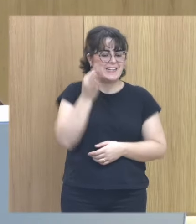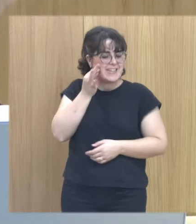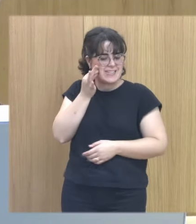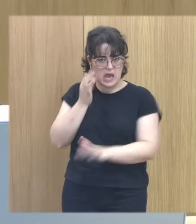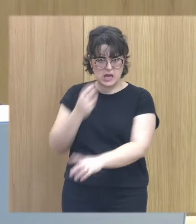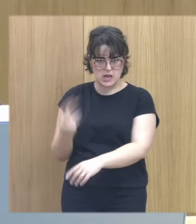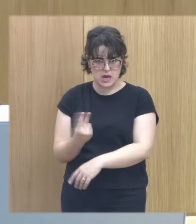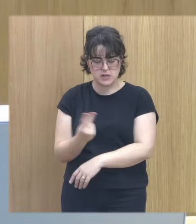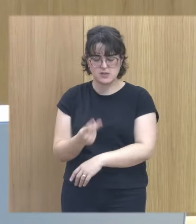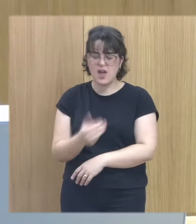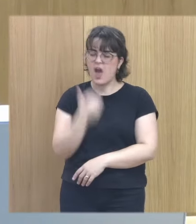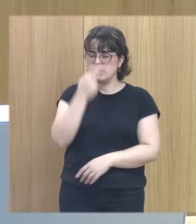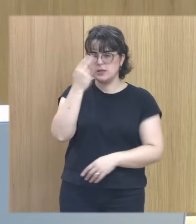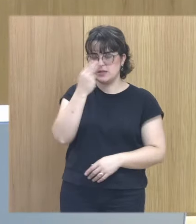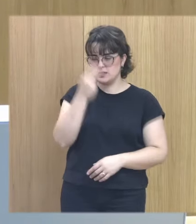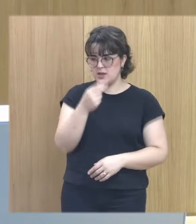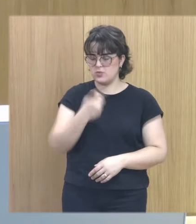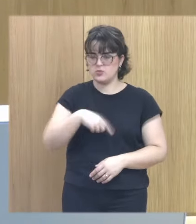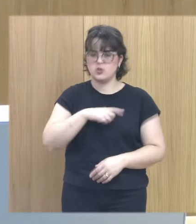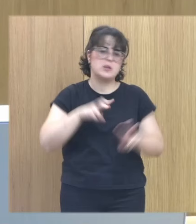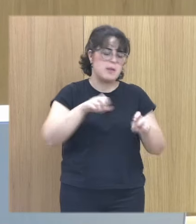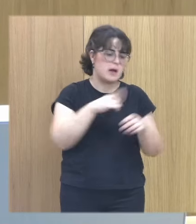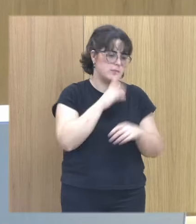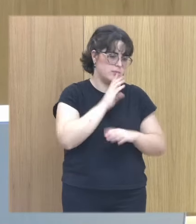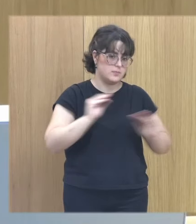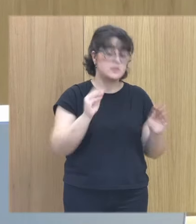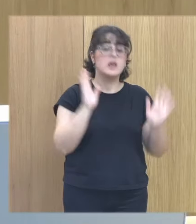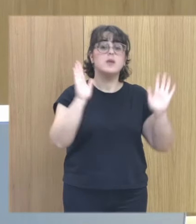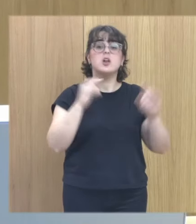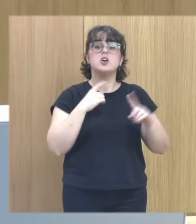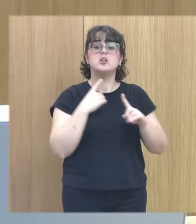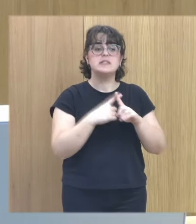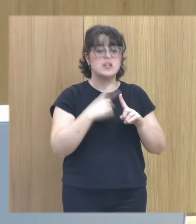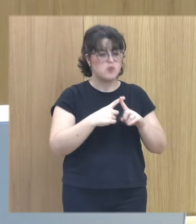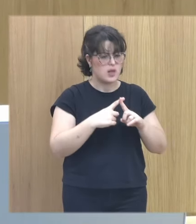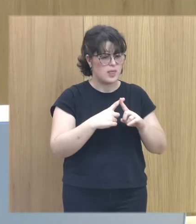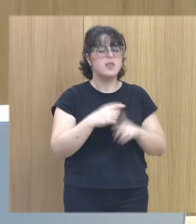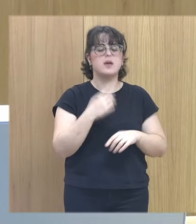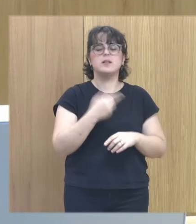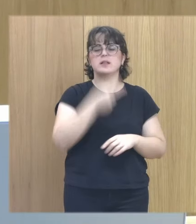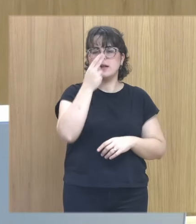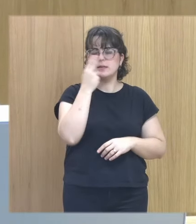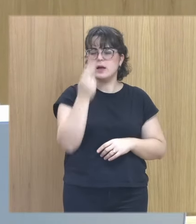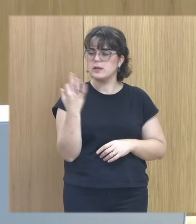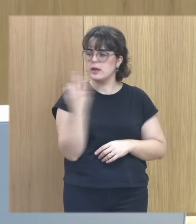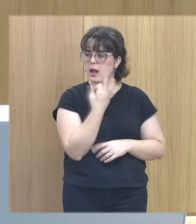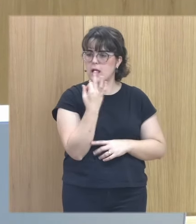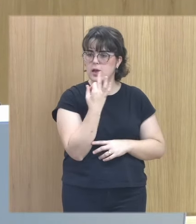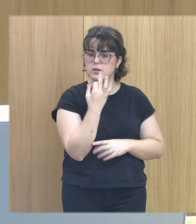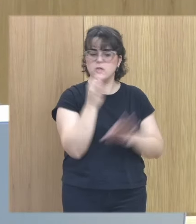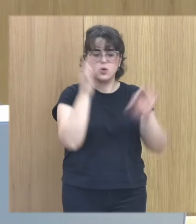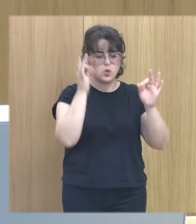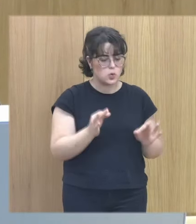hay una cosa interesante que en esto no hemos hablado pero en la sexualidad hay una cosa muy interesante que es la entrada